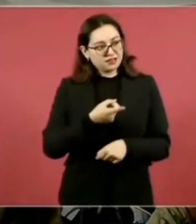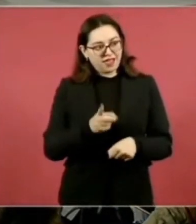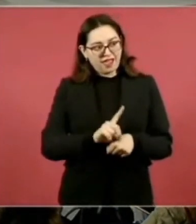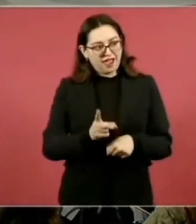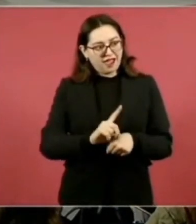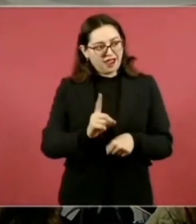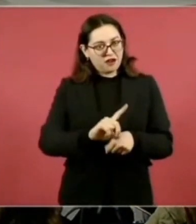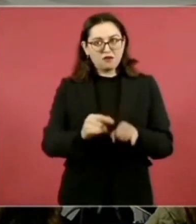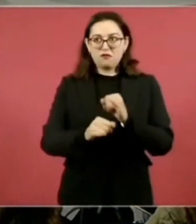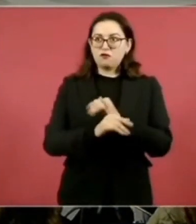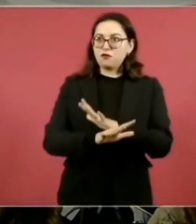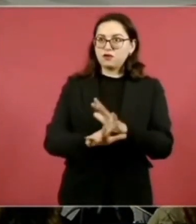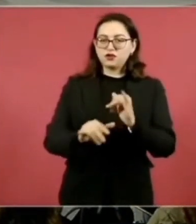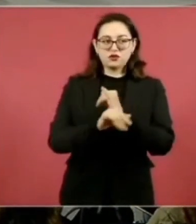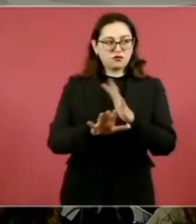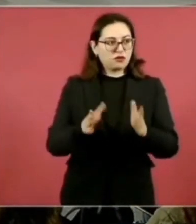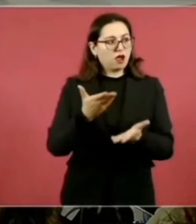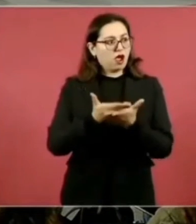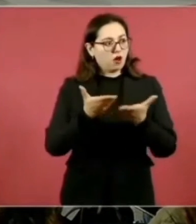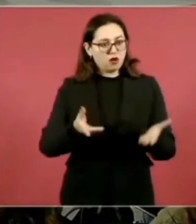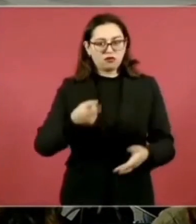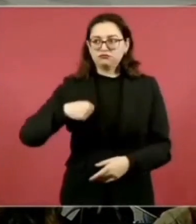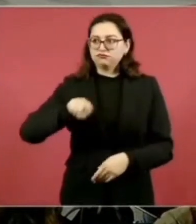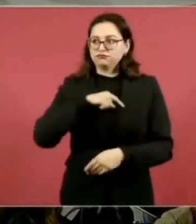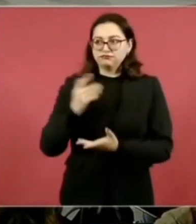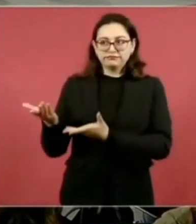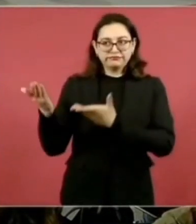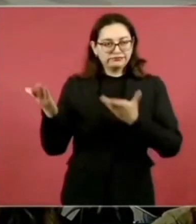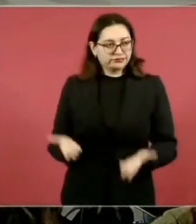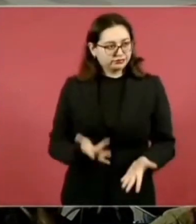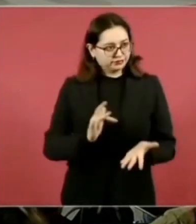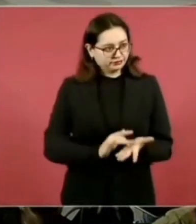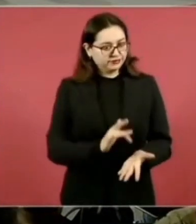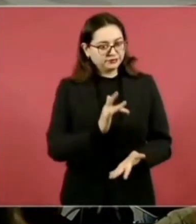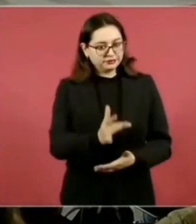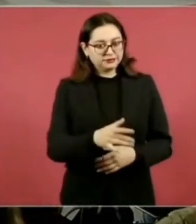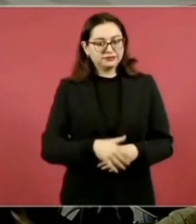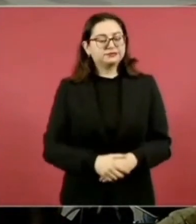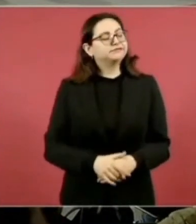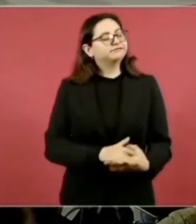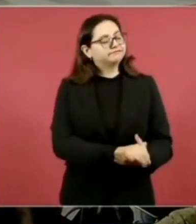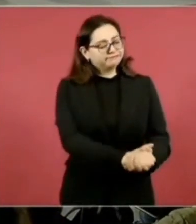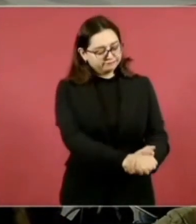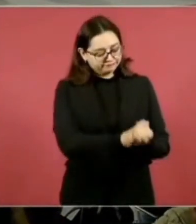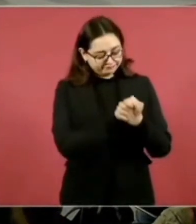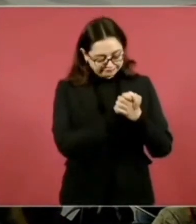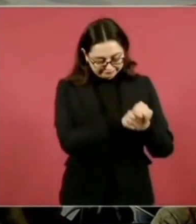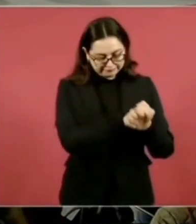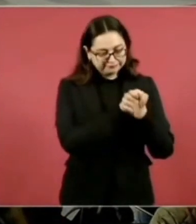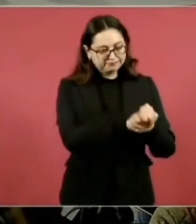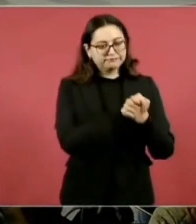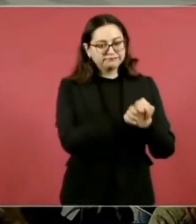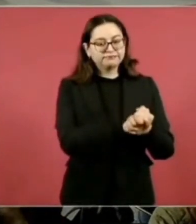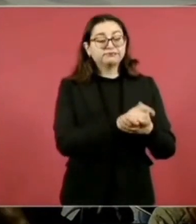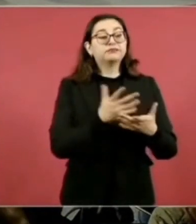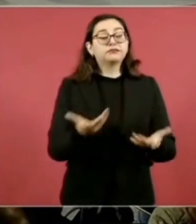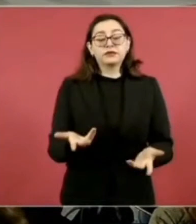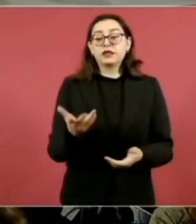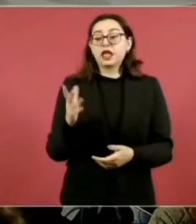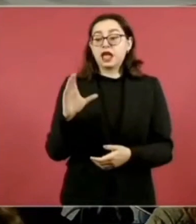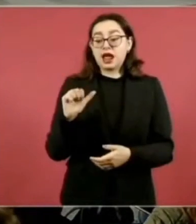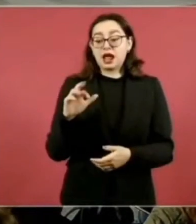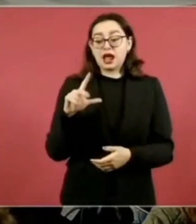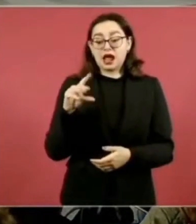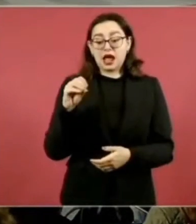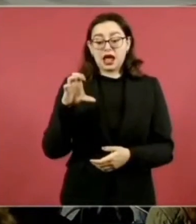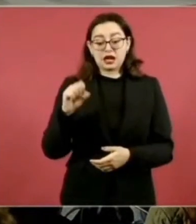que nos informa a los mexicanos. En primer lugar, recibo usted un saludo y un reconocimiento de don Carlos Aceves del Olmo,